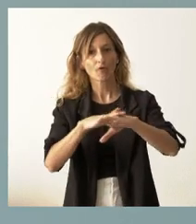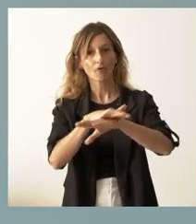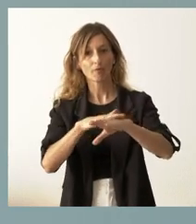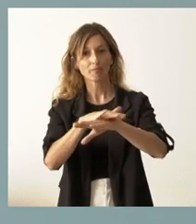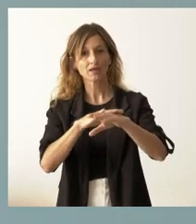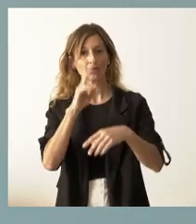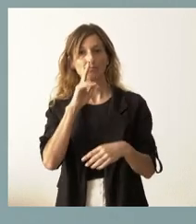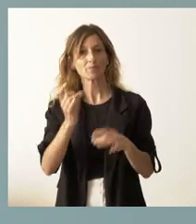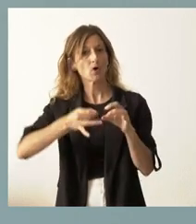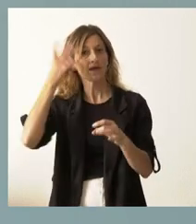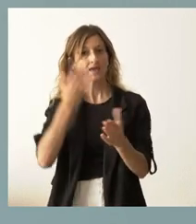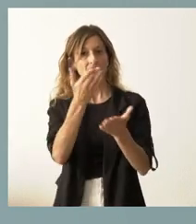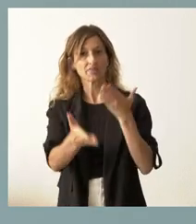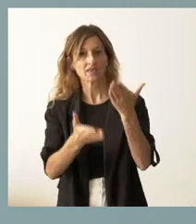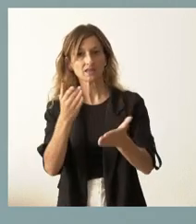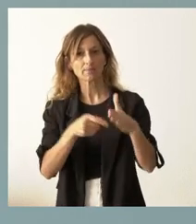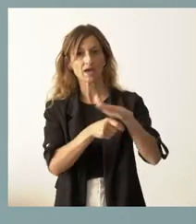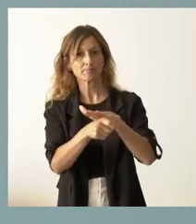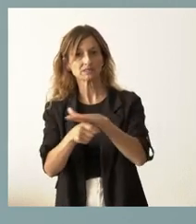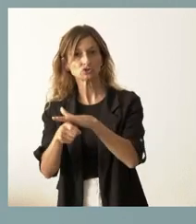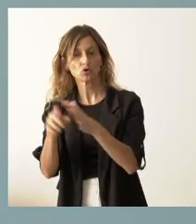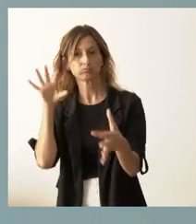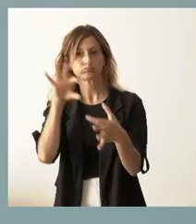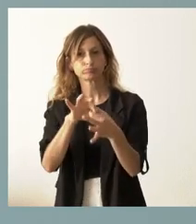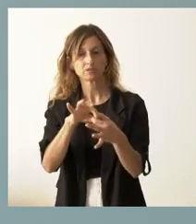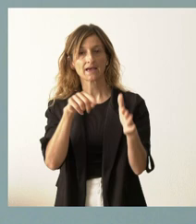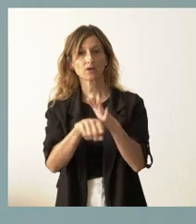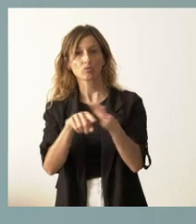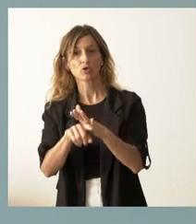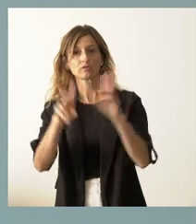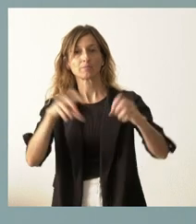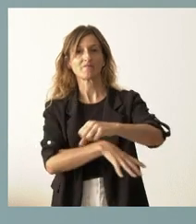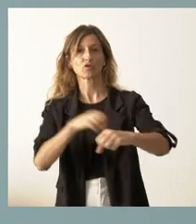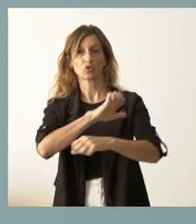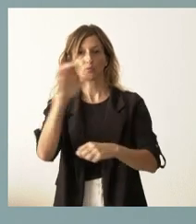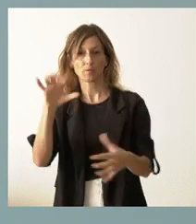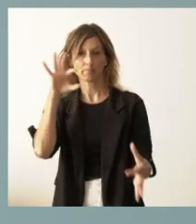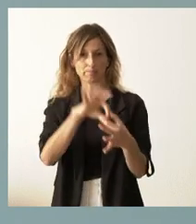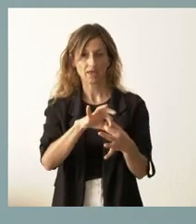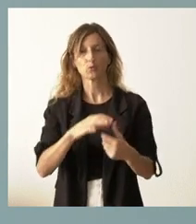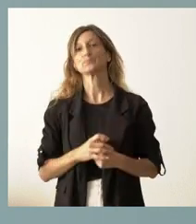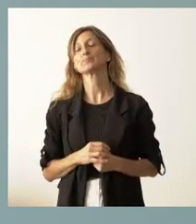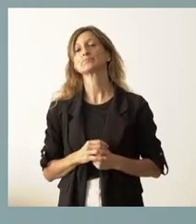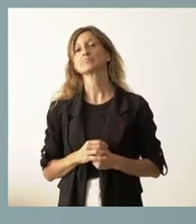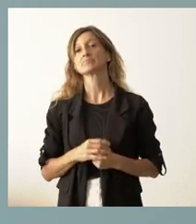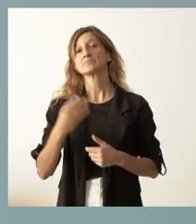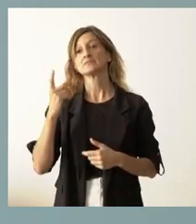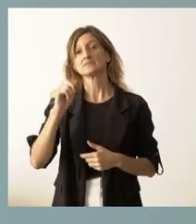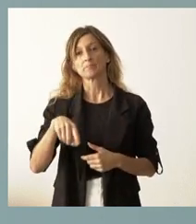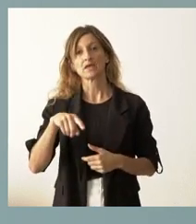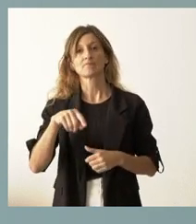algún tipo de iniciativa y de inversión que tiene que ver con la ejecución y la gestión de estos fondos europeos. De la misma manera